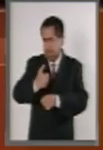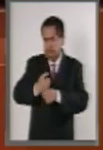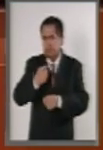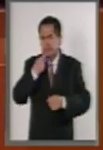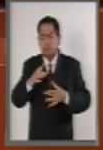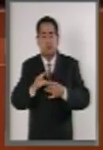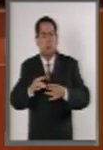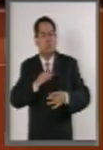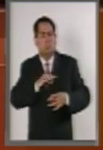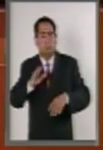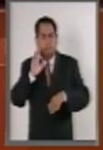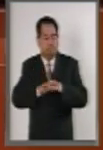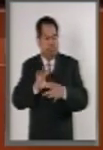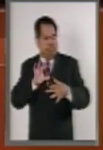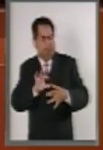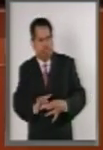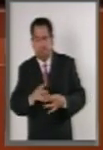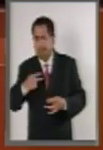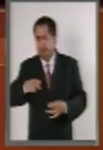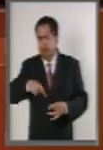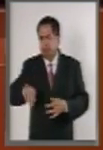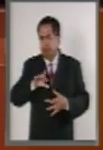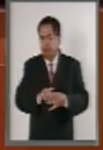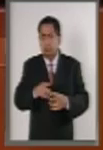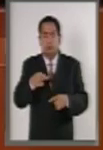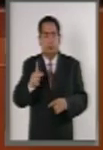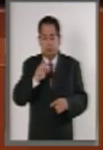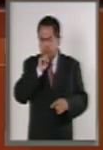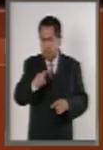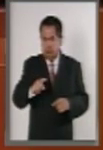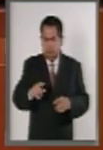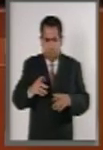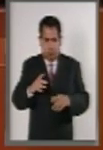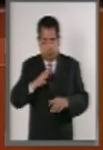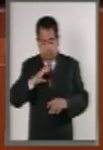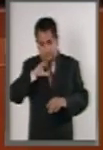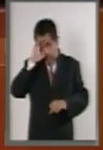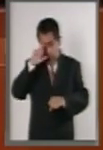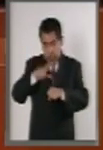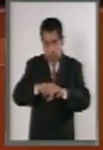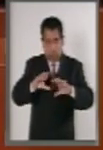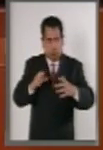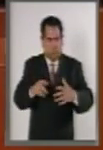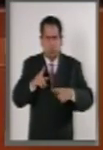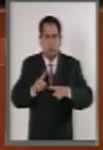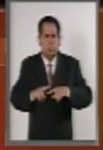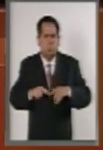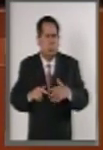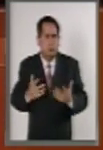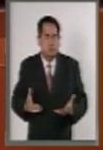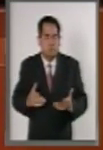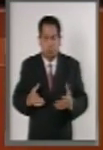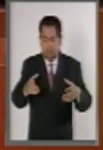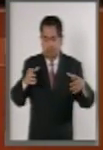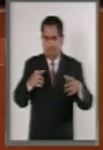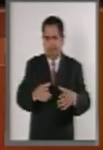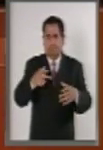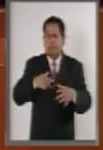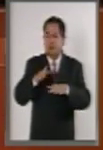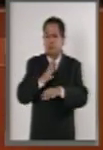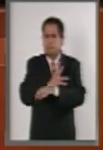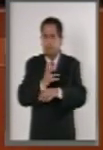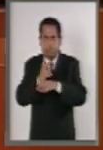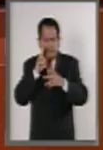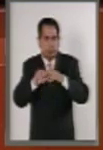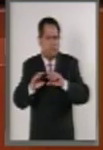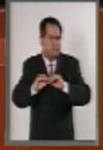podamos estar más cercanos de los ciudadanos, pero que también exista una cultura dentro de los ciudadanos sobre la transparencia